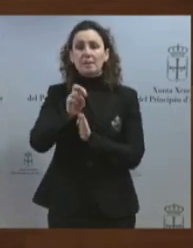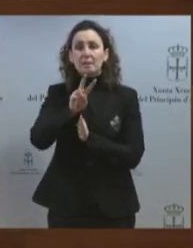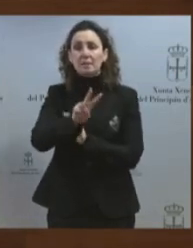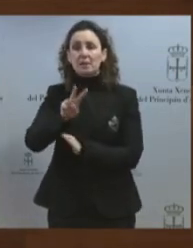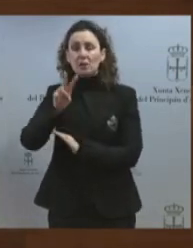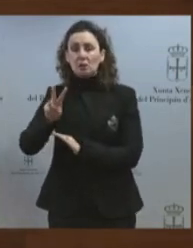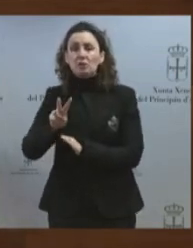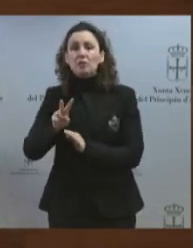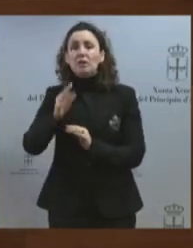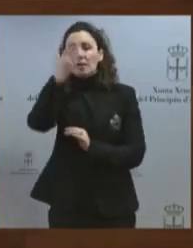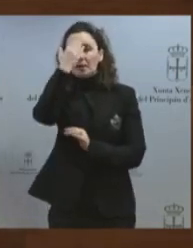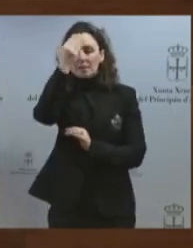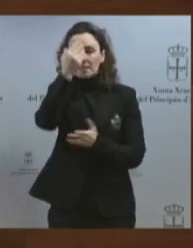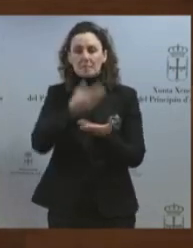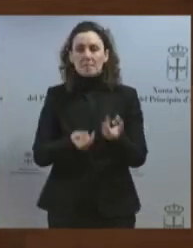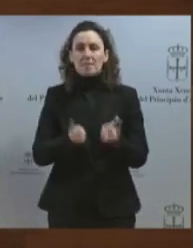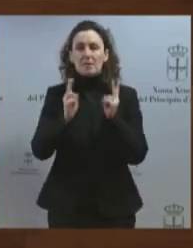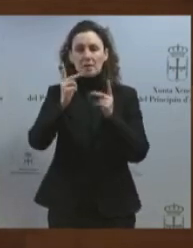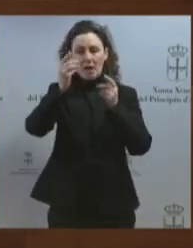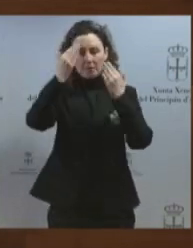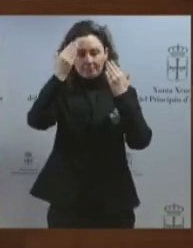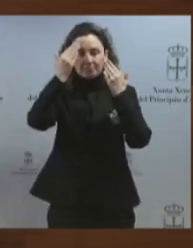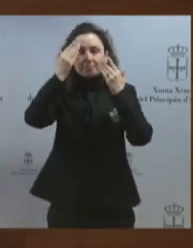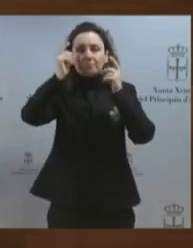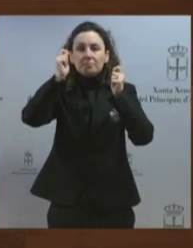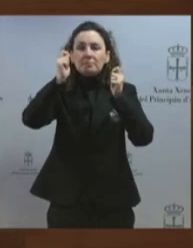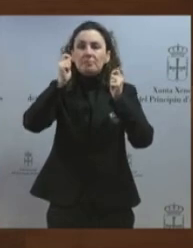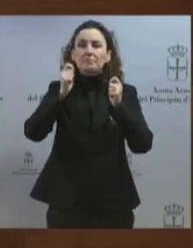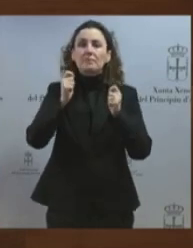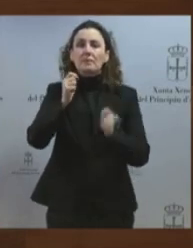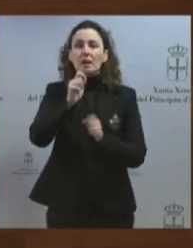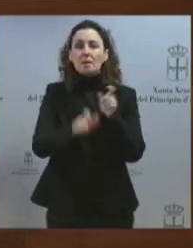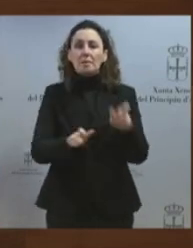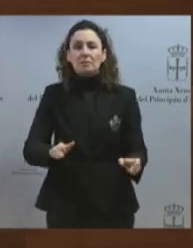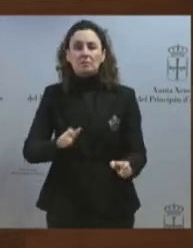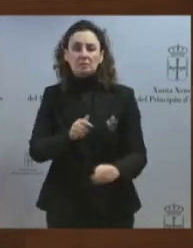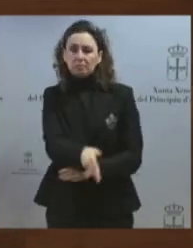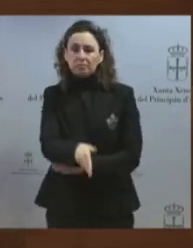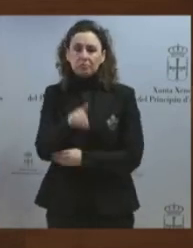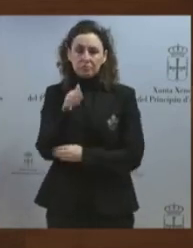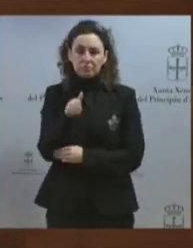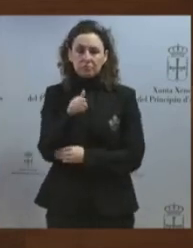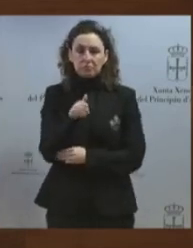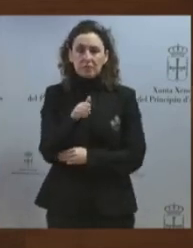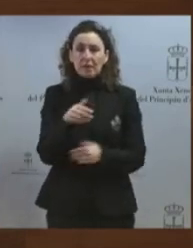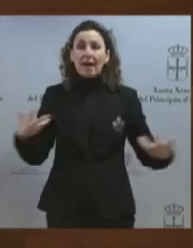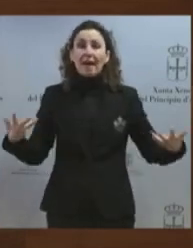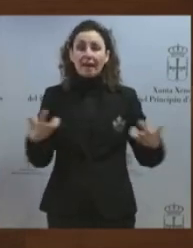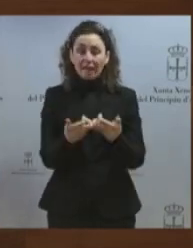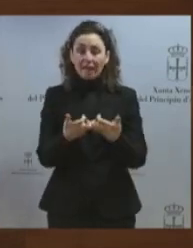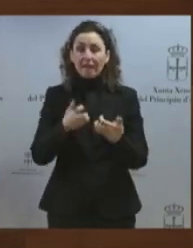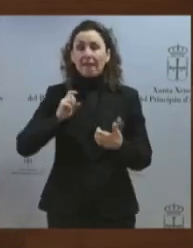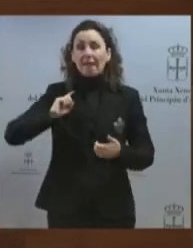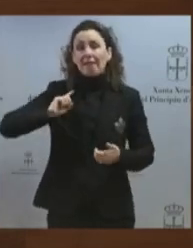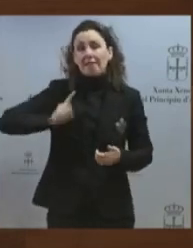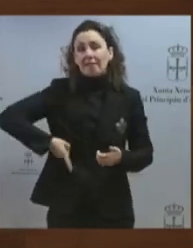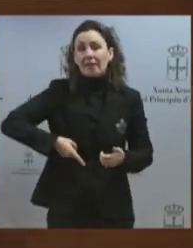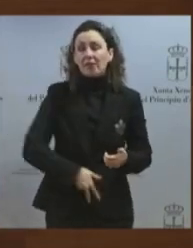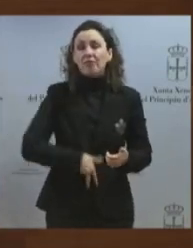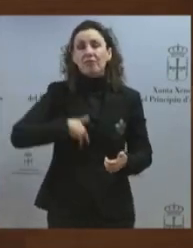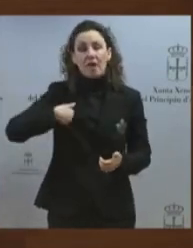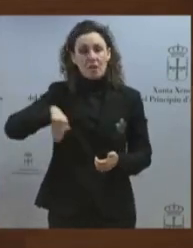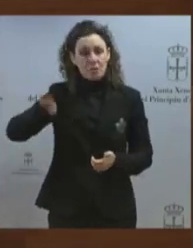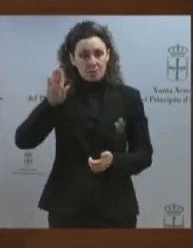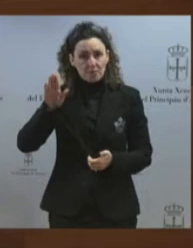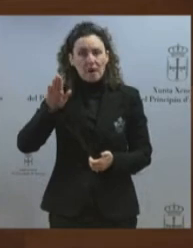a todas las víctimas del golpe militar, la guerra y la dictadura, a impulsar el reconocimiento mediante